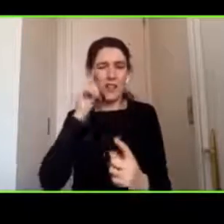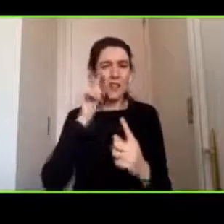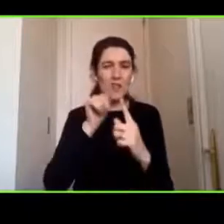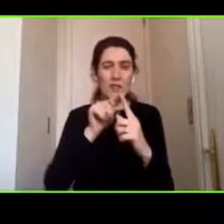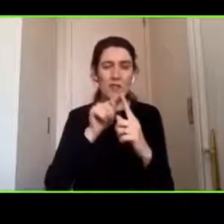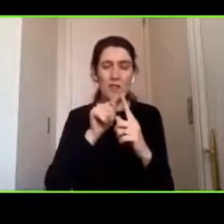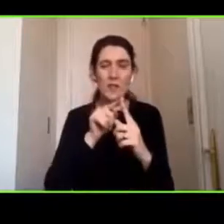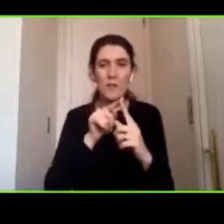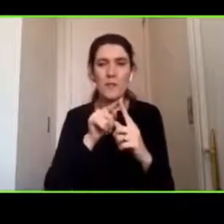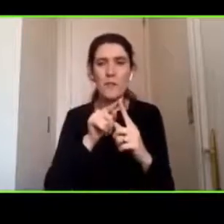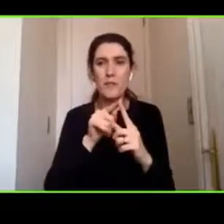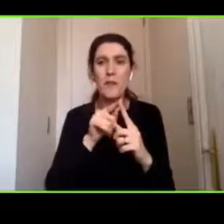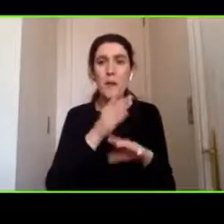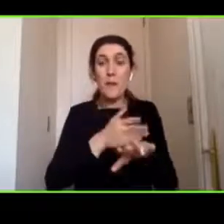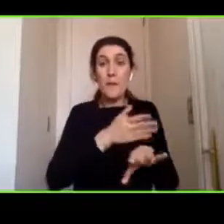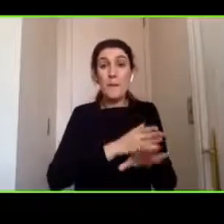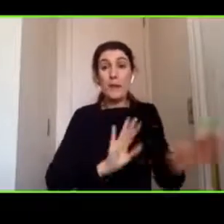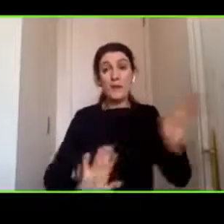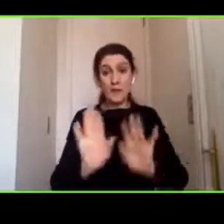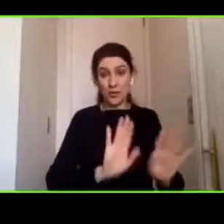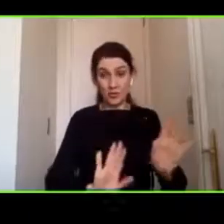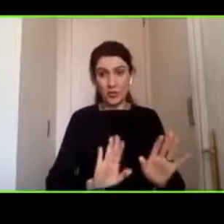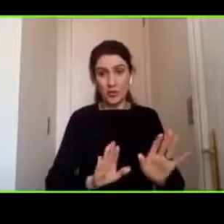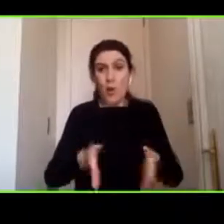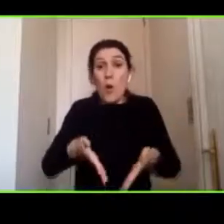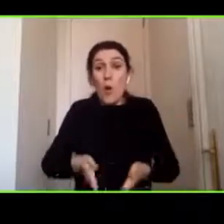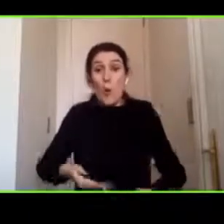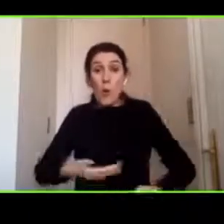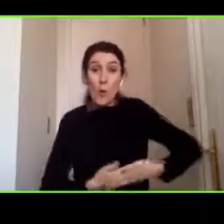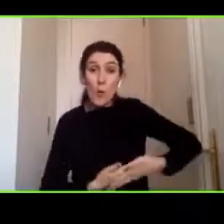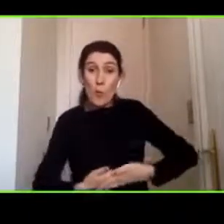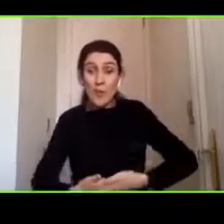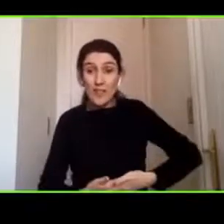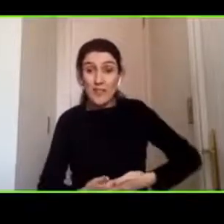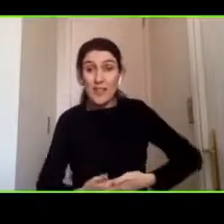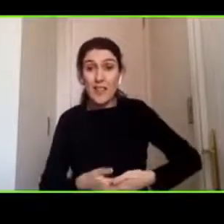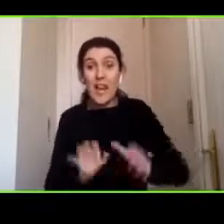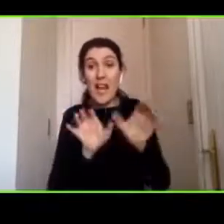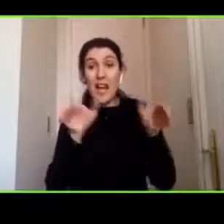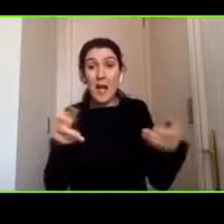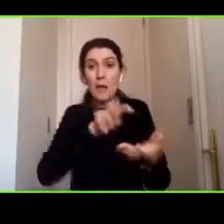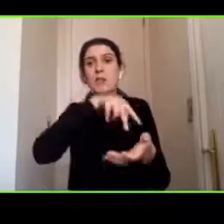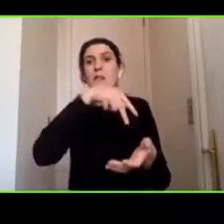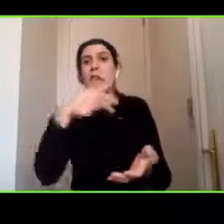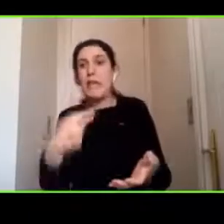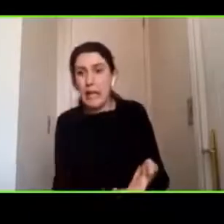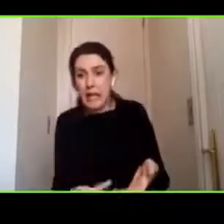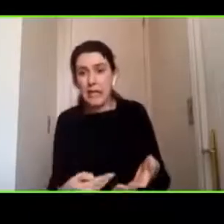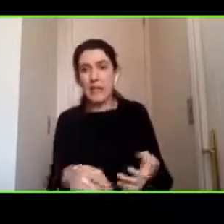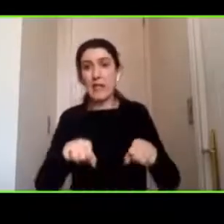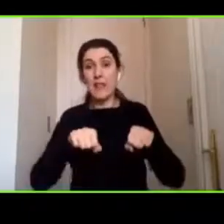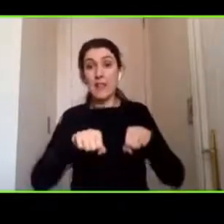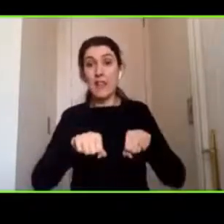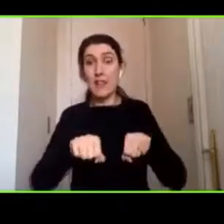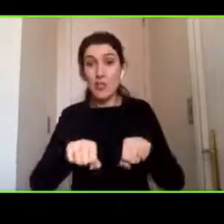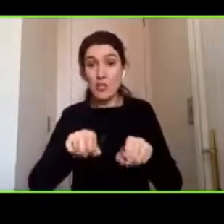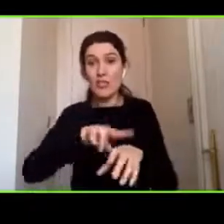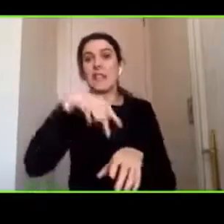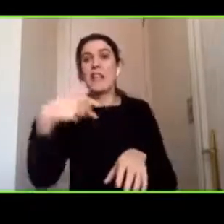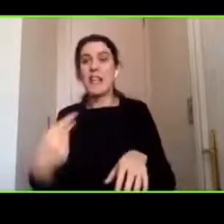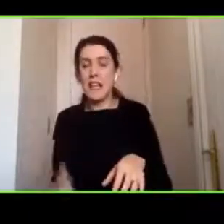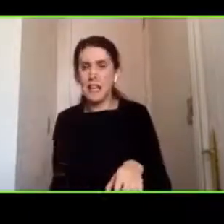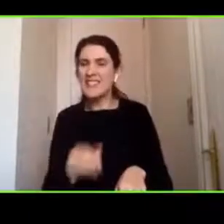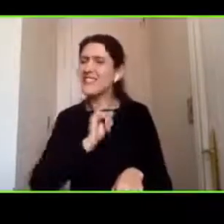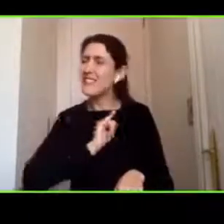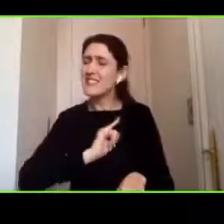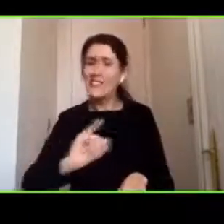nacidos se caen de la cama se caen de los coches entonces tienen que estar amarrados aunque sean recién